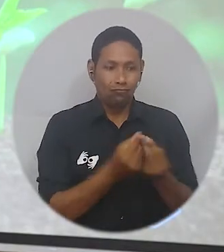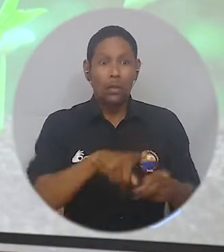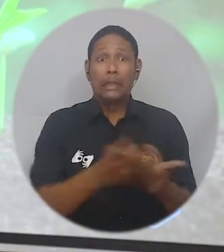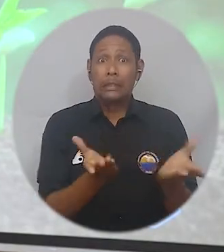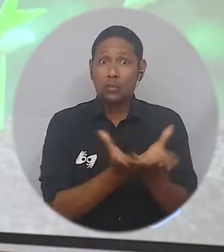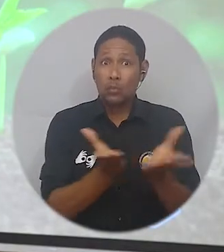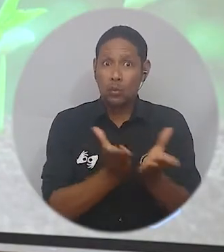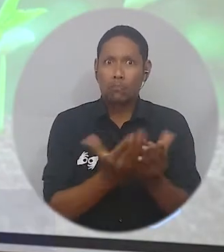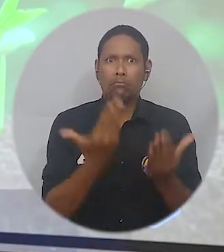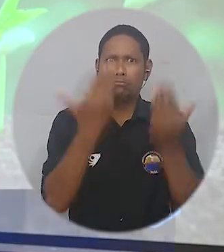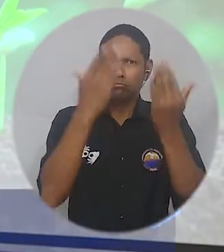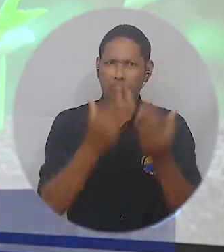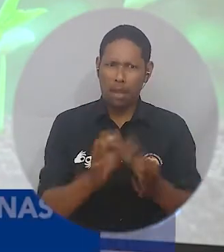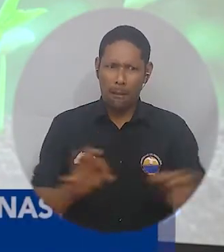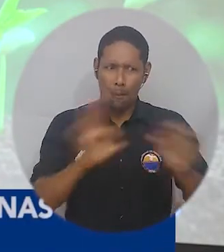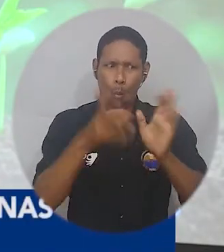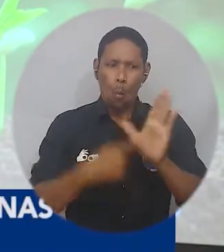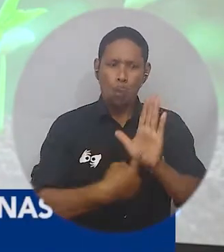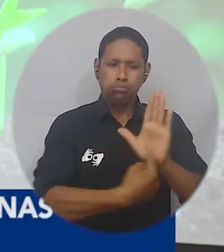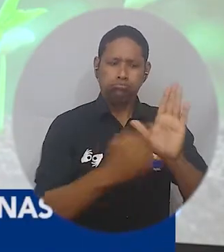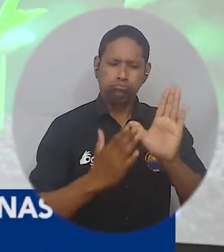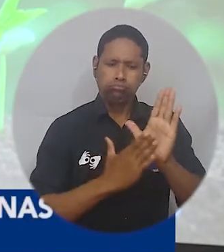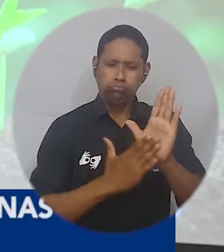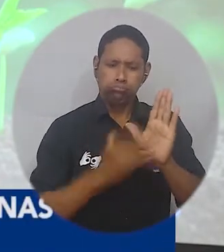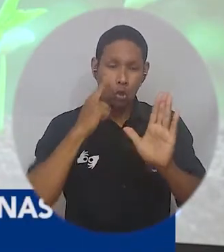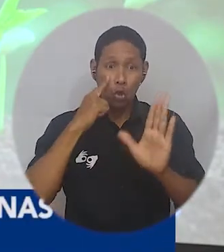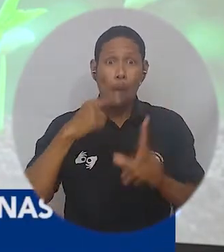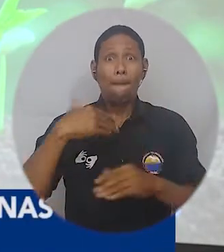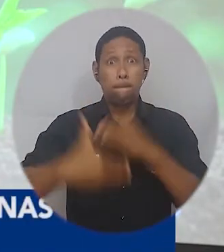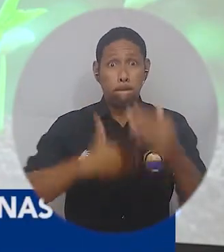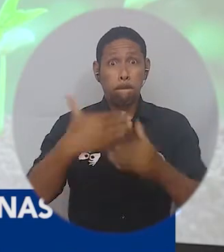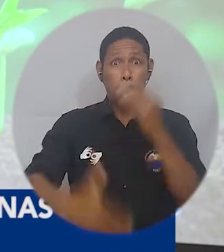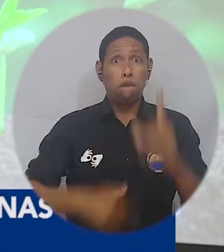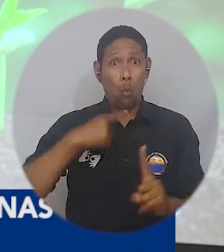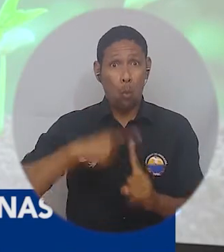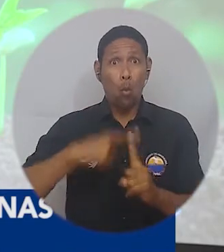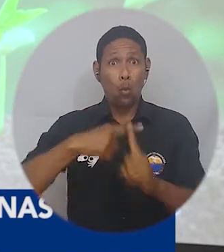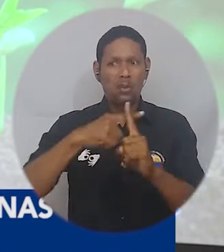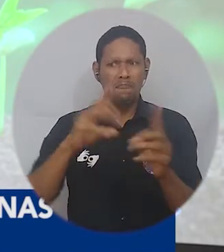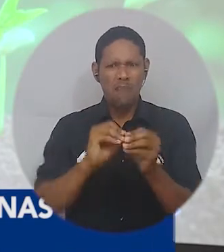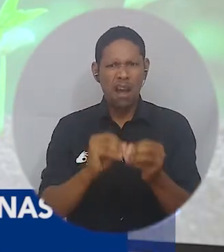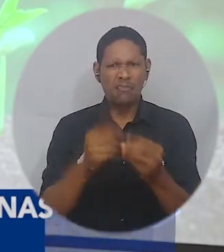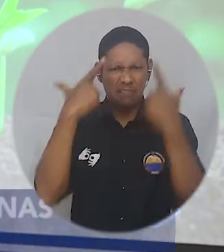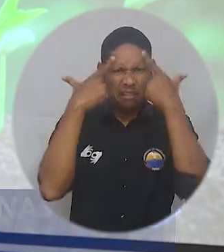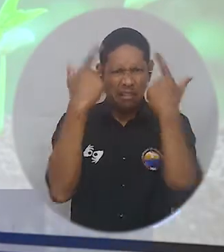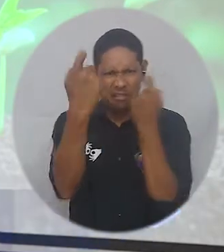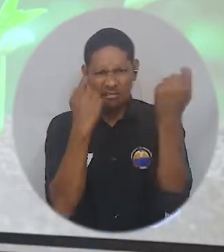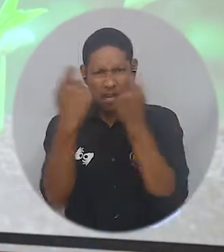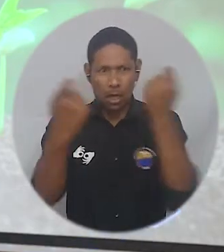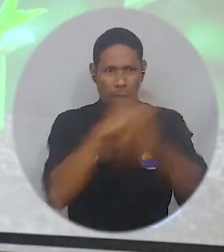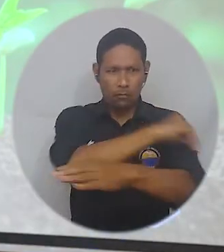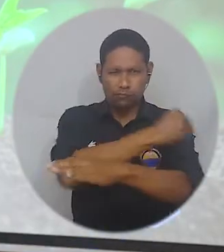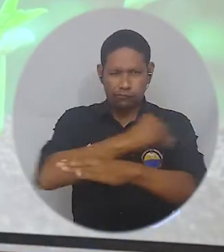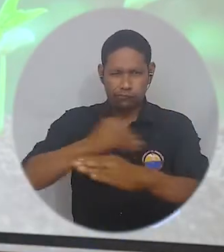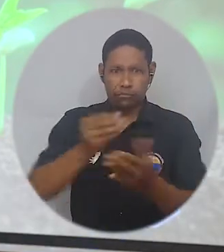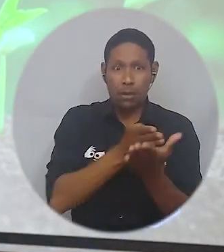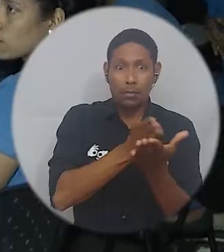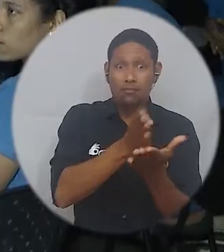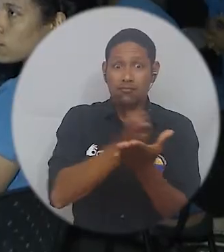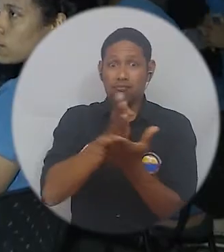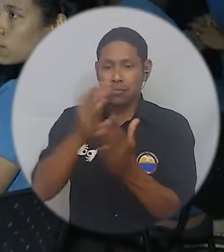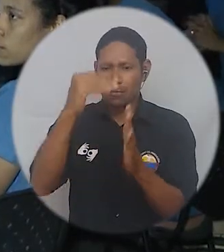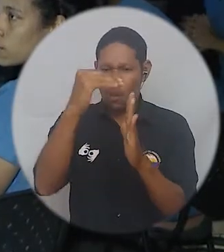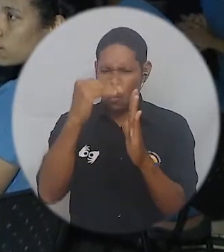factor estudiantes particularmente, se han mostrado cuáles han sido esos avances positivos y ese desarrollo de estrategias, políticas o